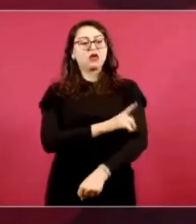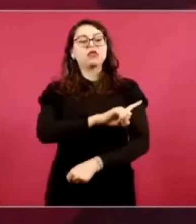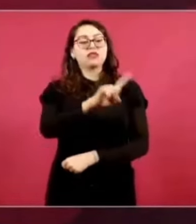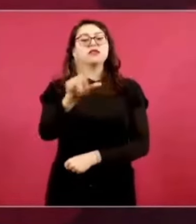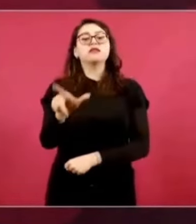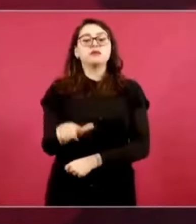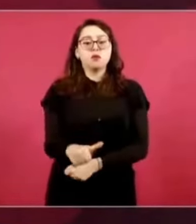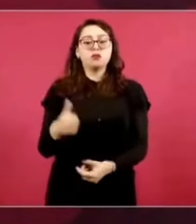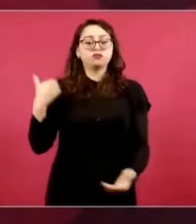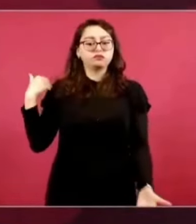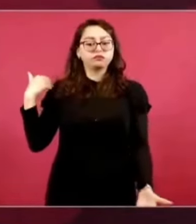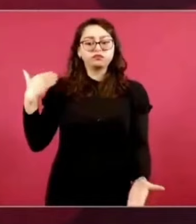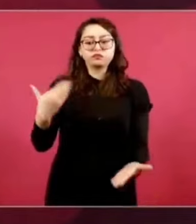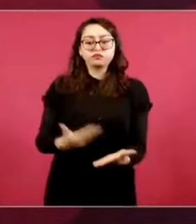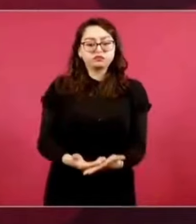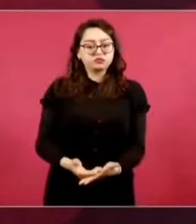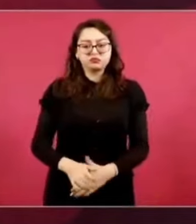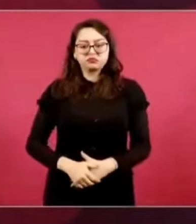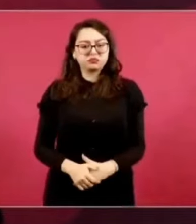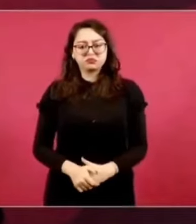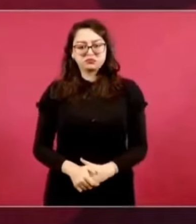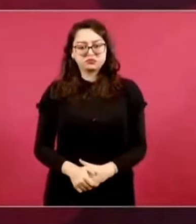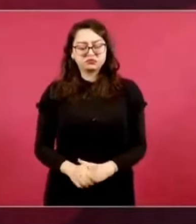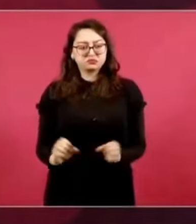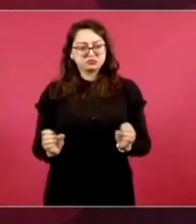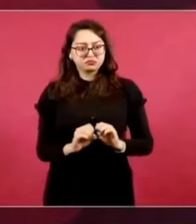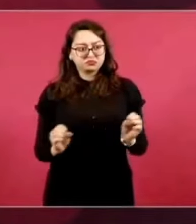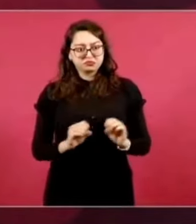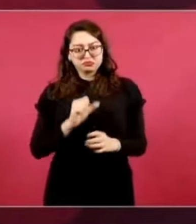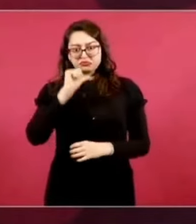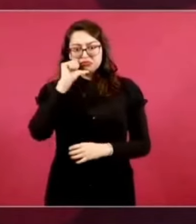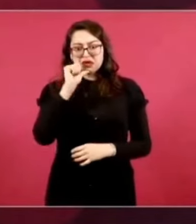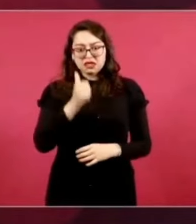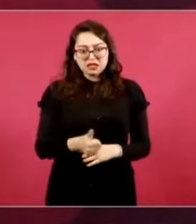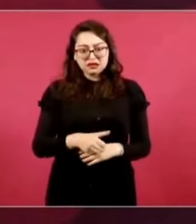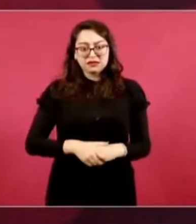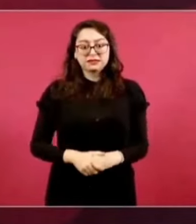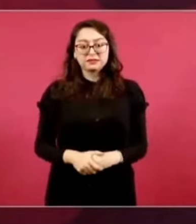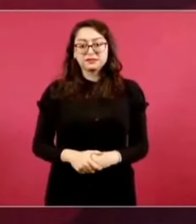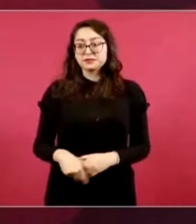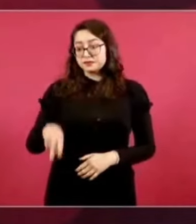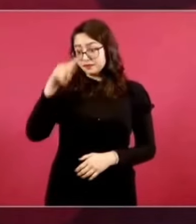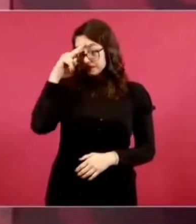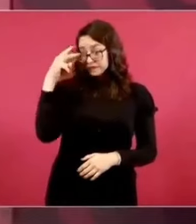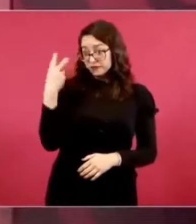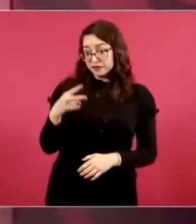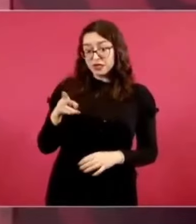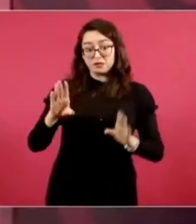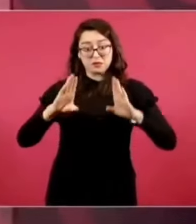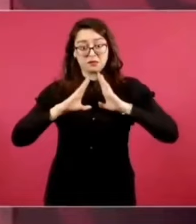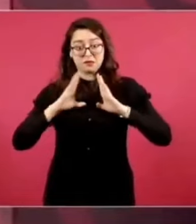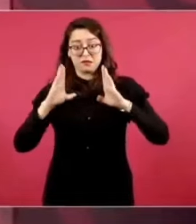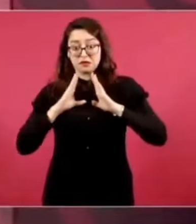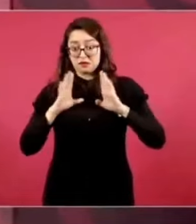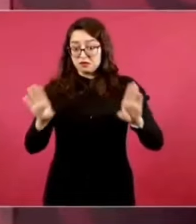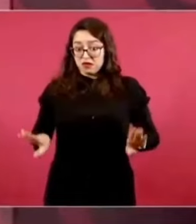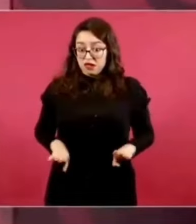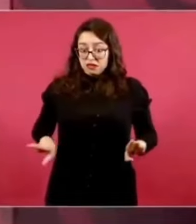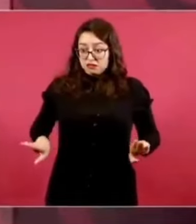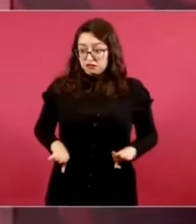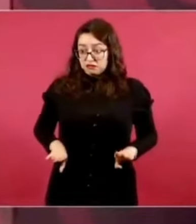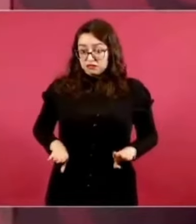¿Cuál es la característica de las Fuerzas Armadas de México? ¿Son iguales que las Fuerzas Armadas de otros países?